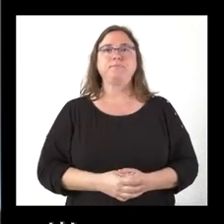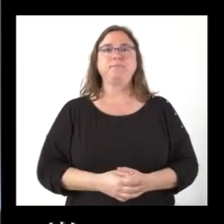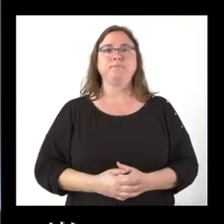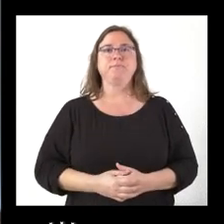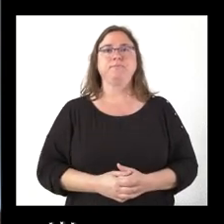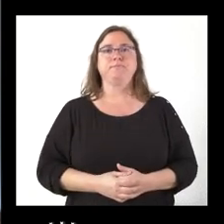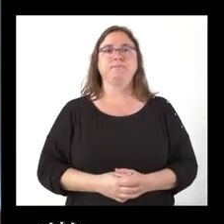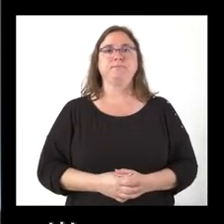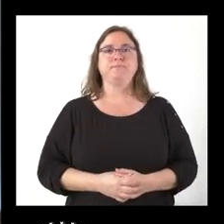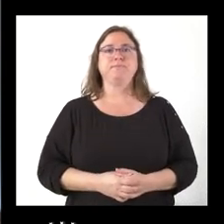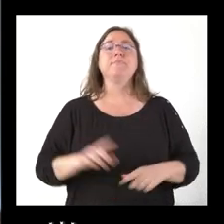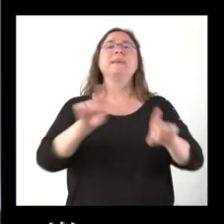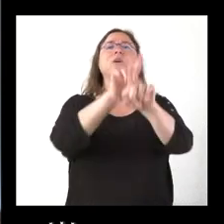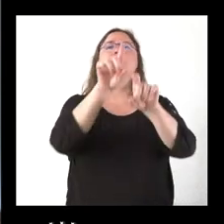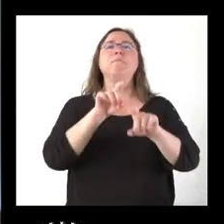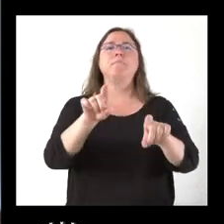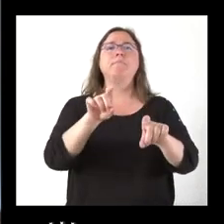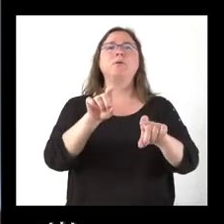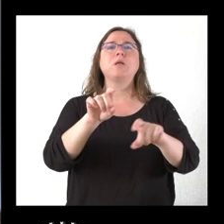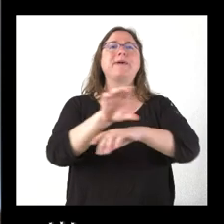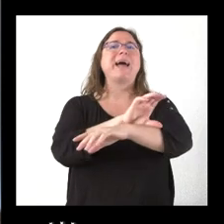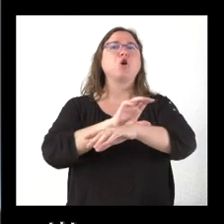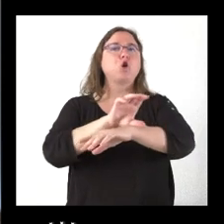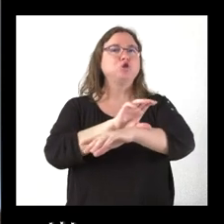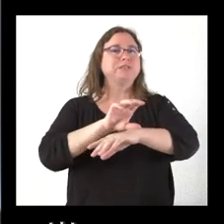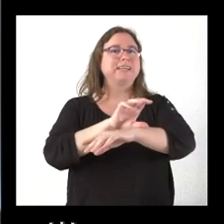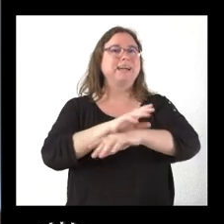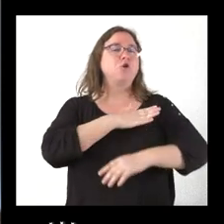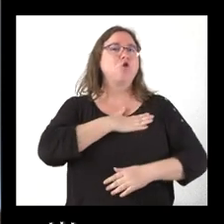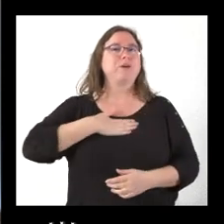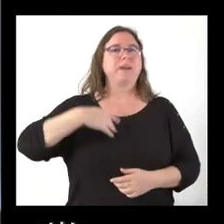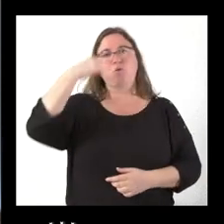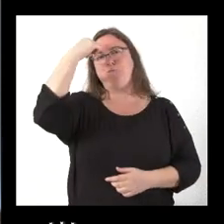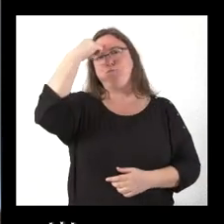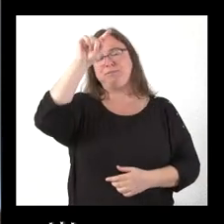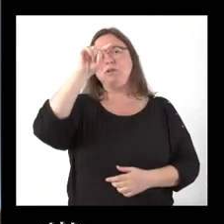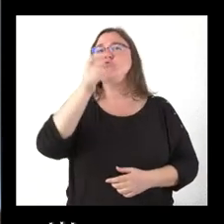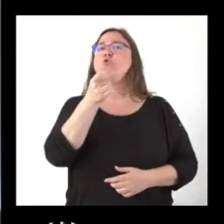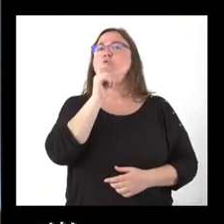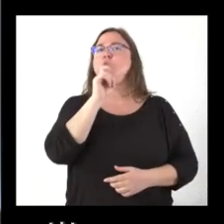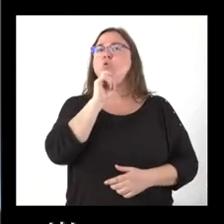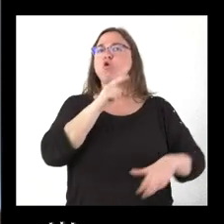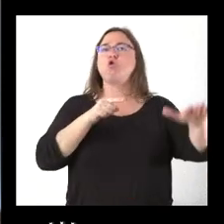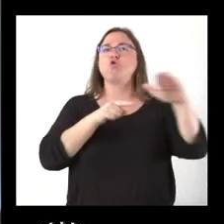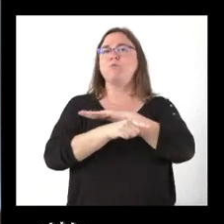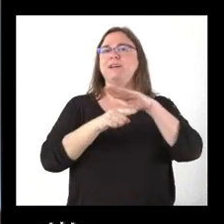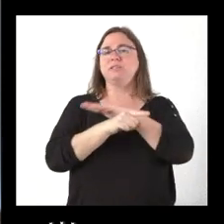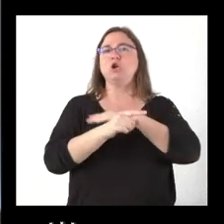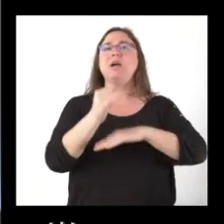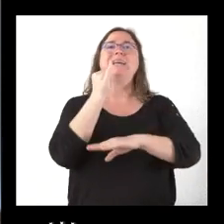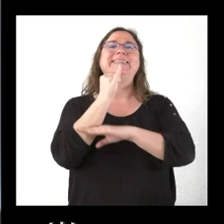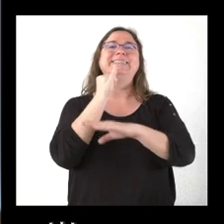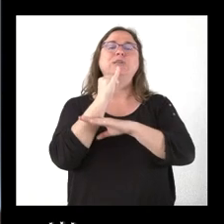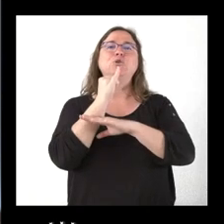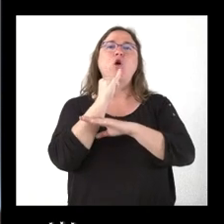La pregunta es para el consejero que me gustaría saber cómo se va a gestionar el Instituto de la Lengua,